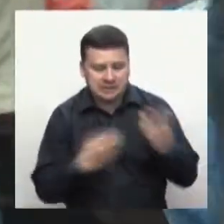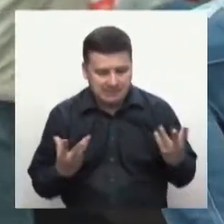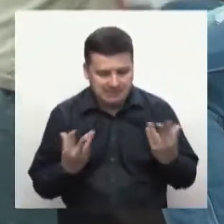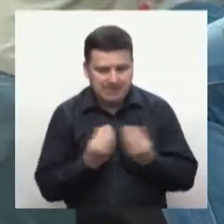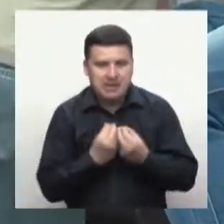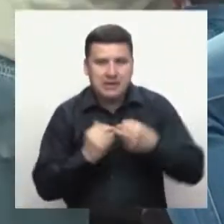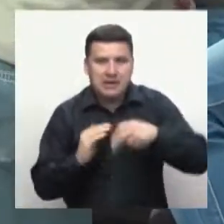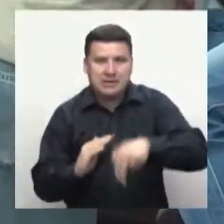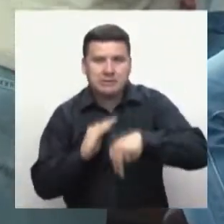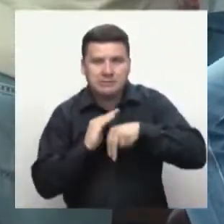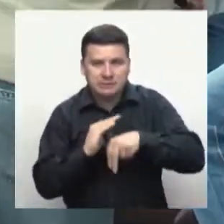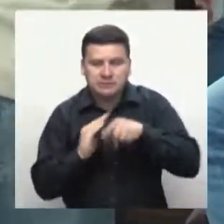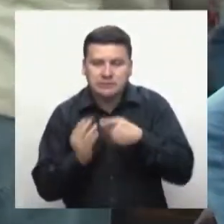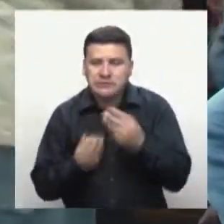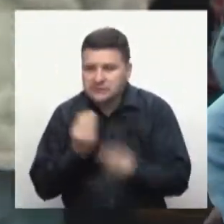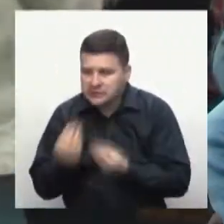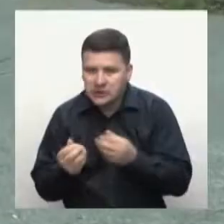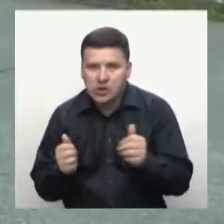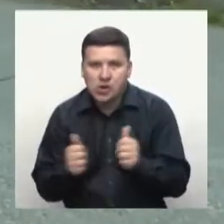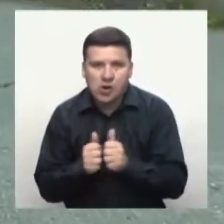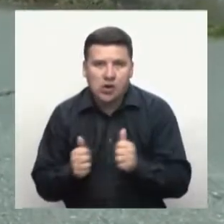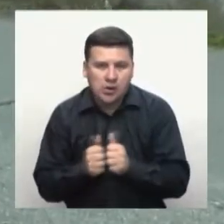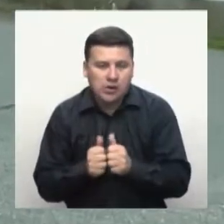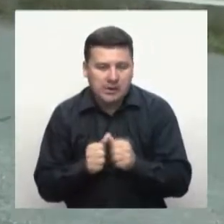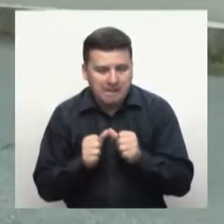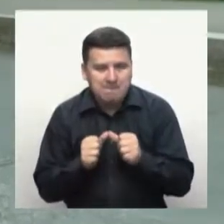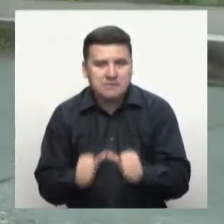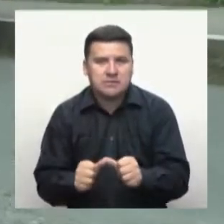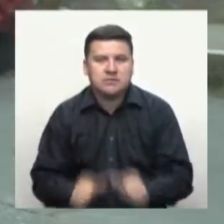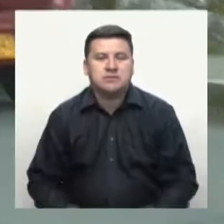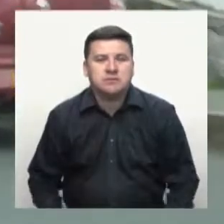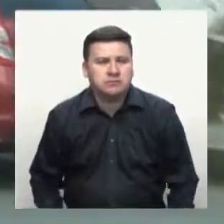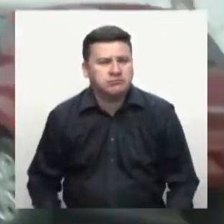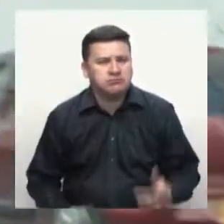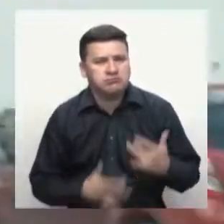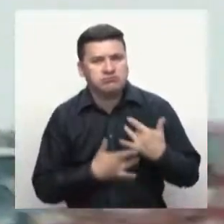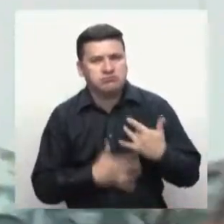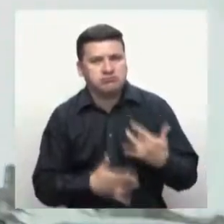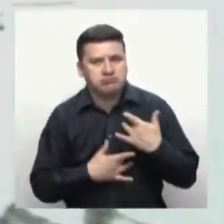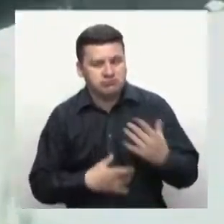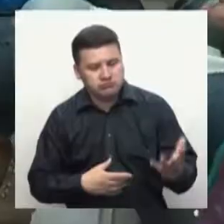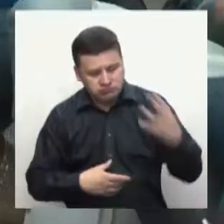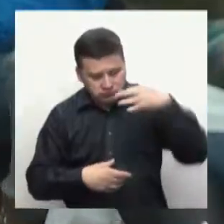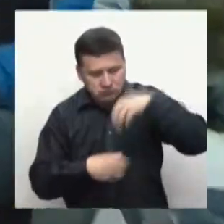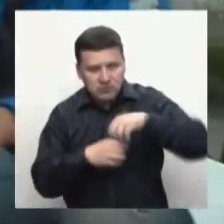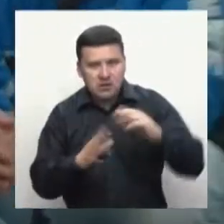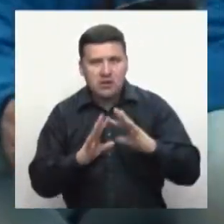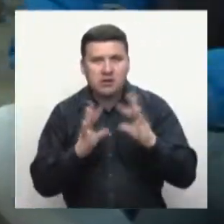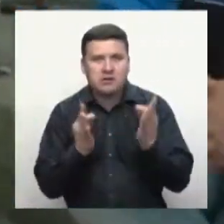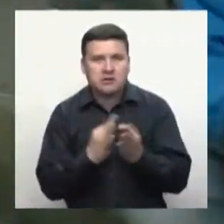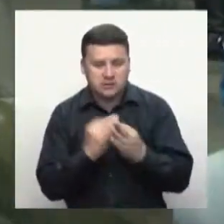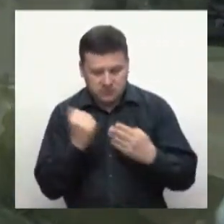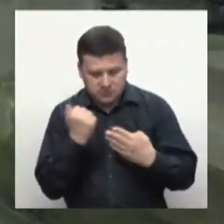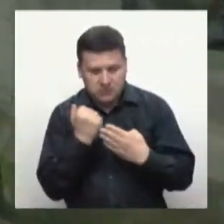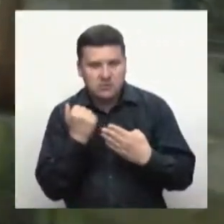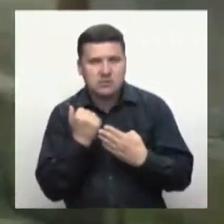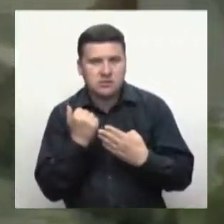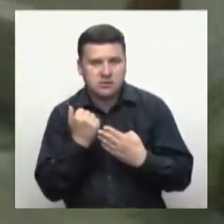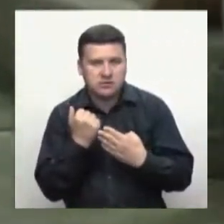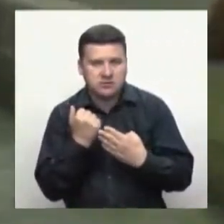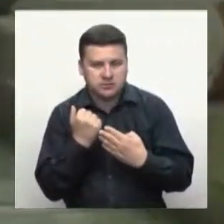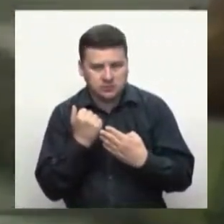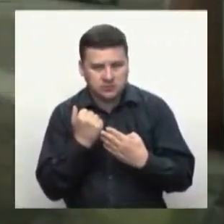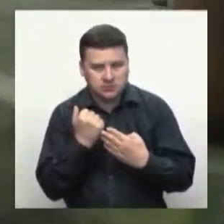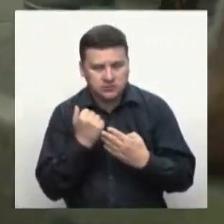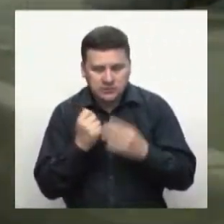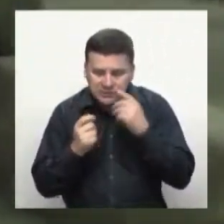solo fue con sus miembros, ante la magnitud de lo ocurrido en la ciudad, aprendices, instructores y administrativos iniciaron voluntariamente una campaña para